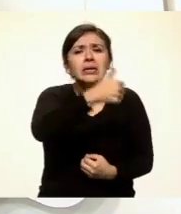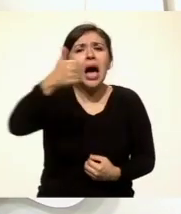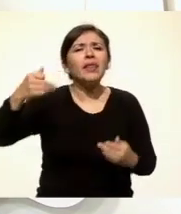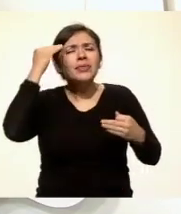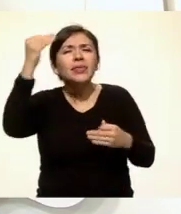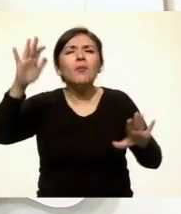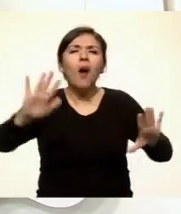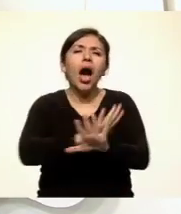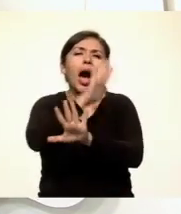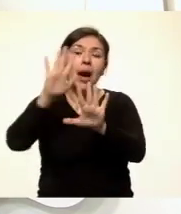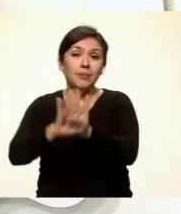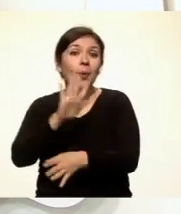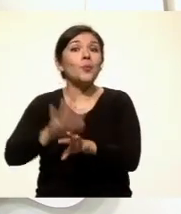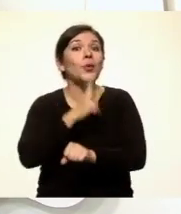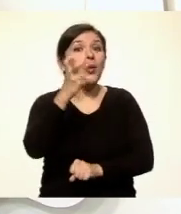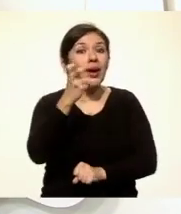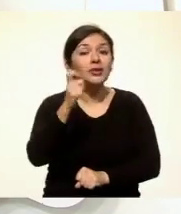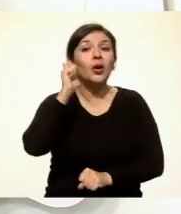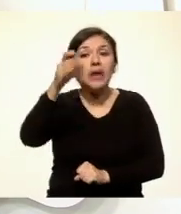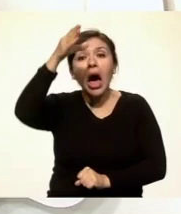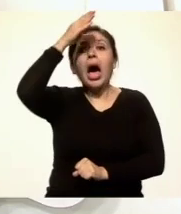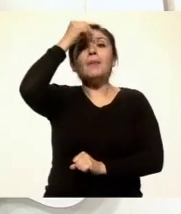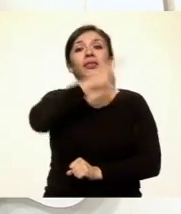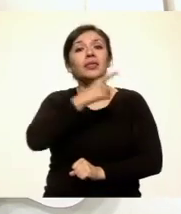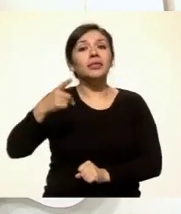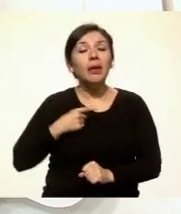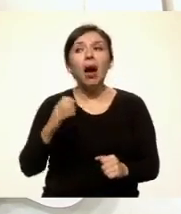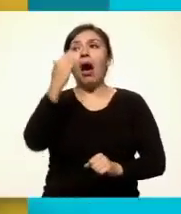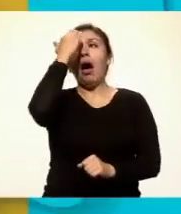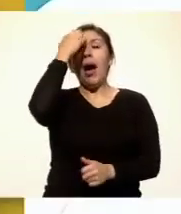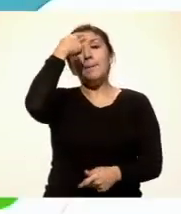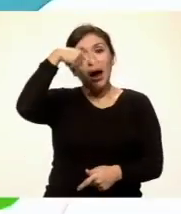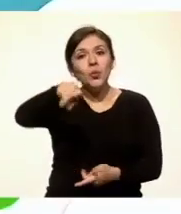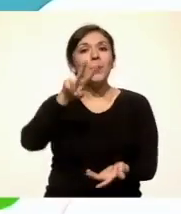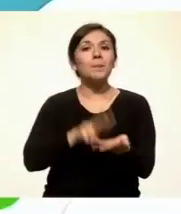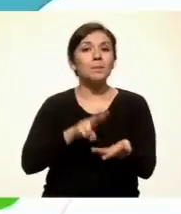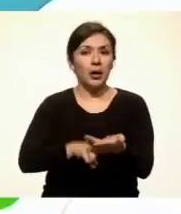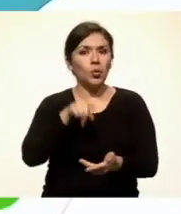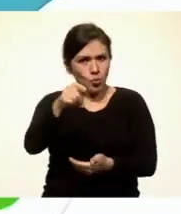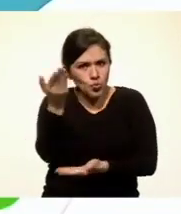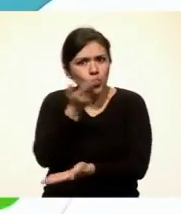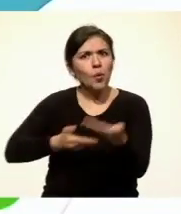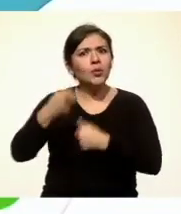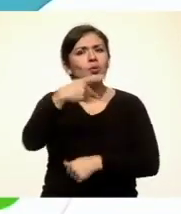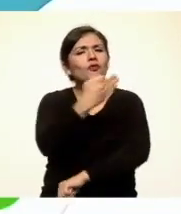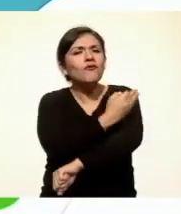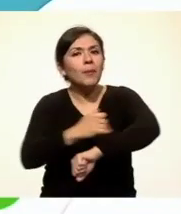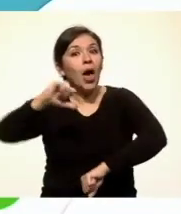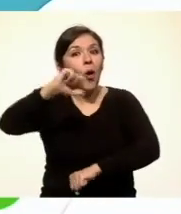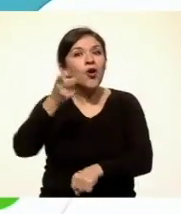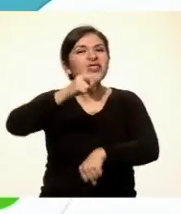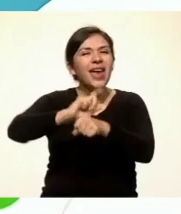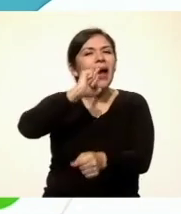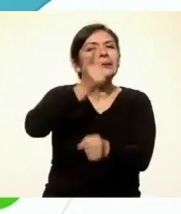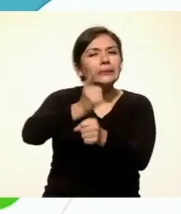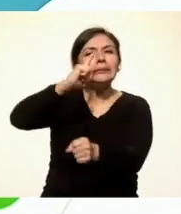Y por ello, son enseñanzas que debemos conocer y valorar. Comparte con tu familia tus descubrimientos de